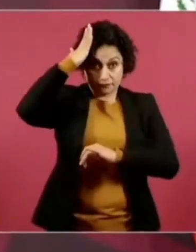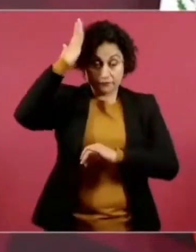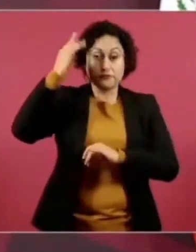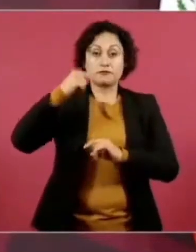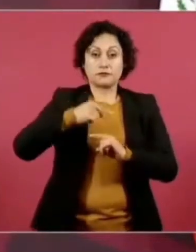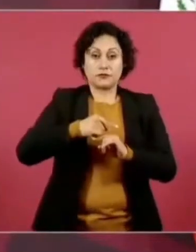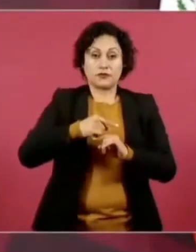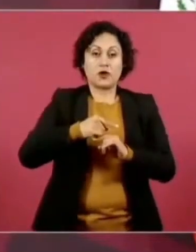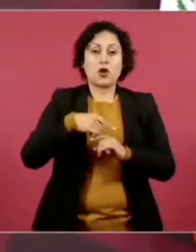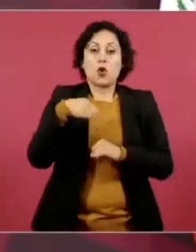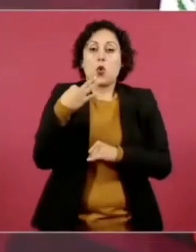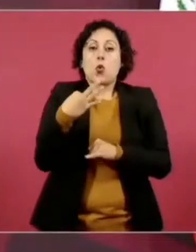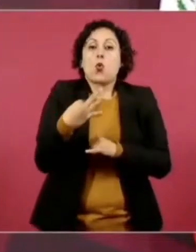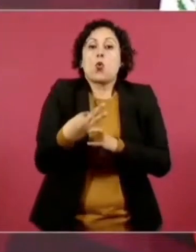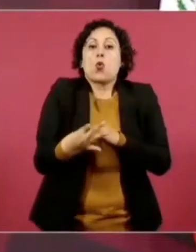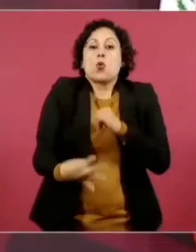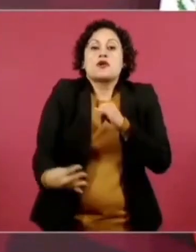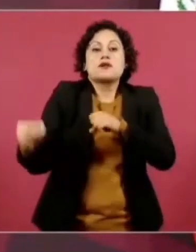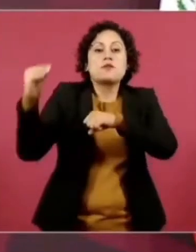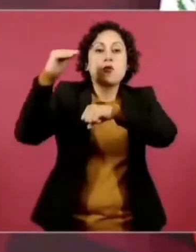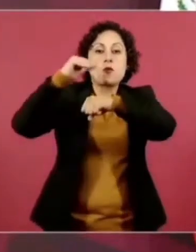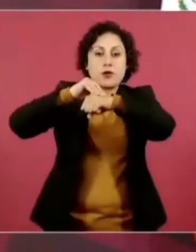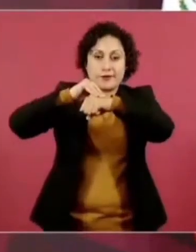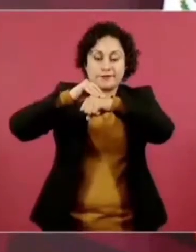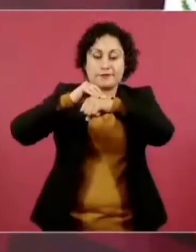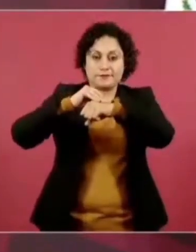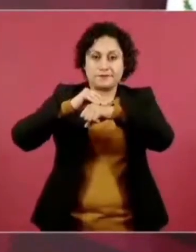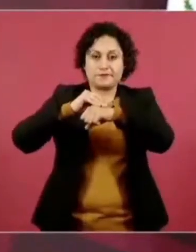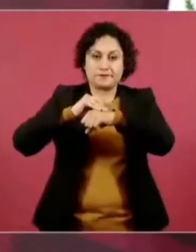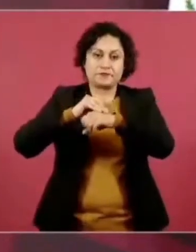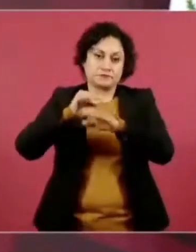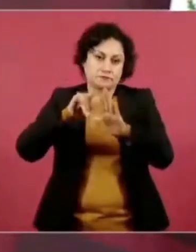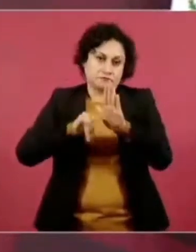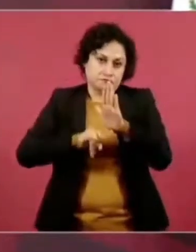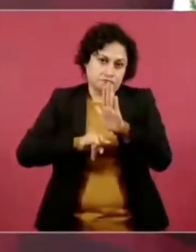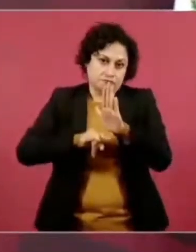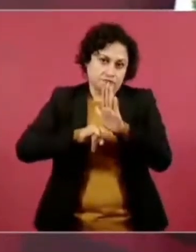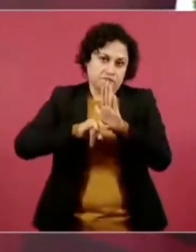por el elevador de carga,